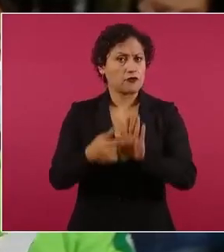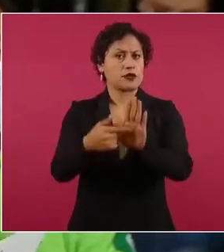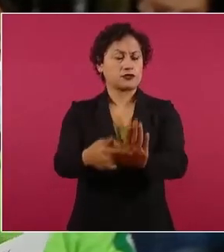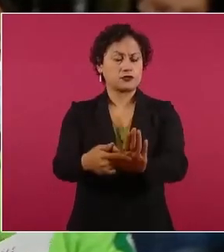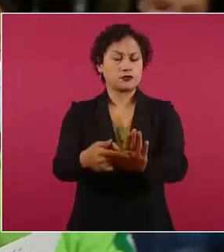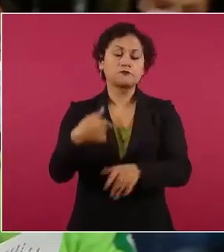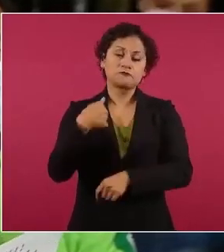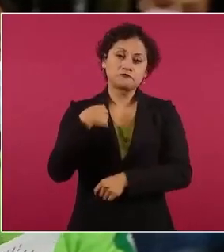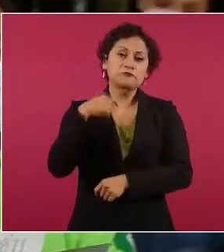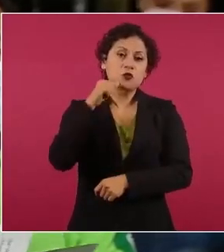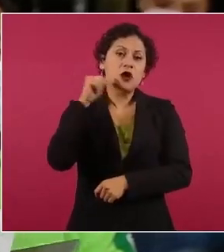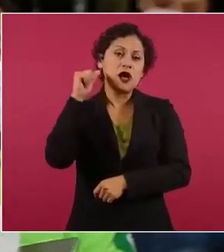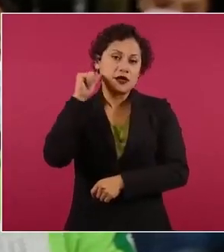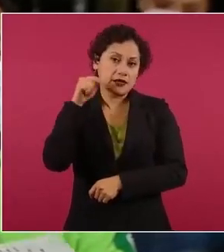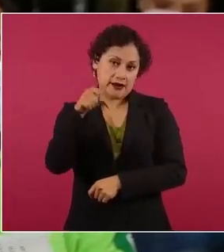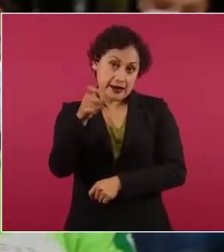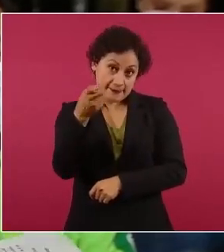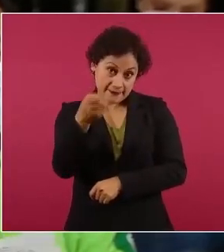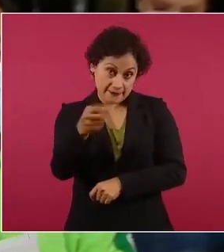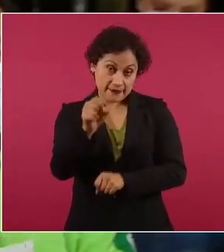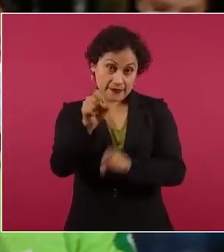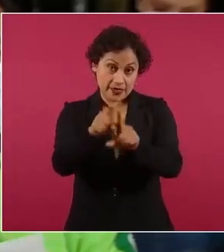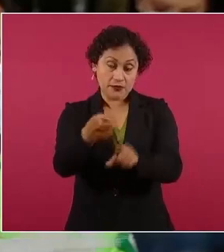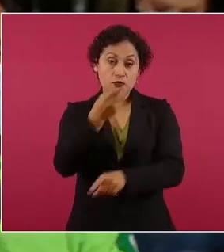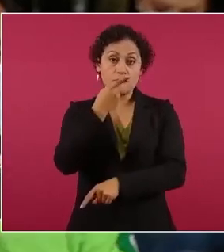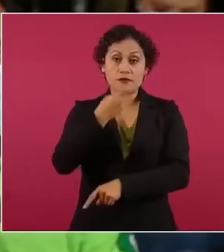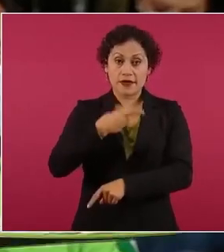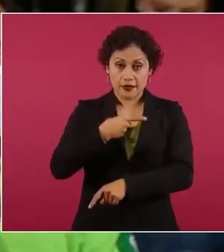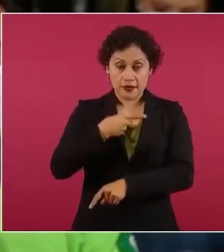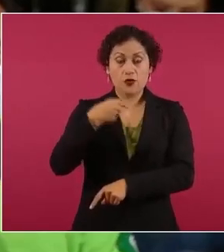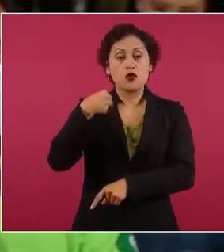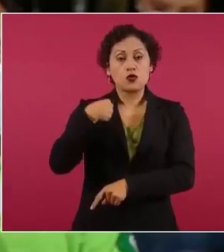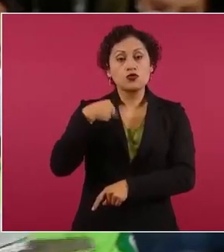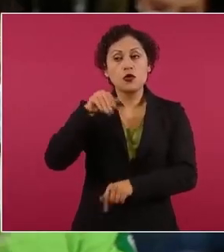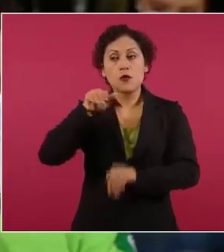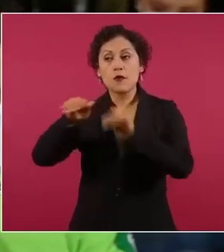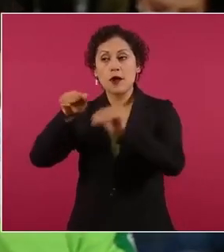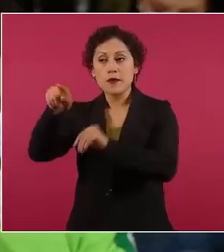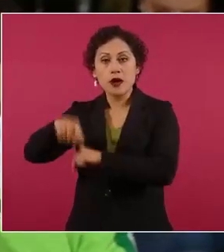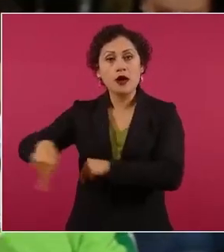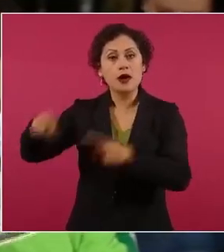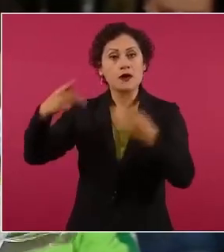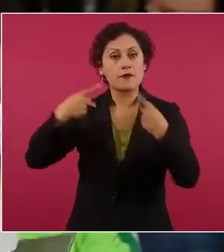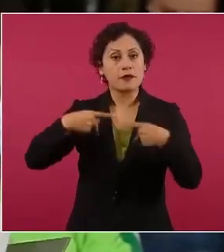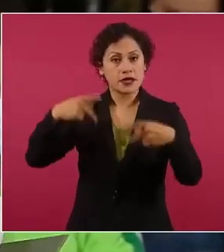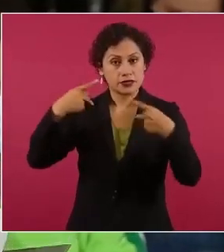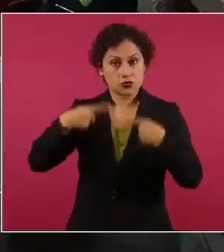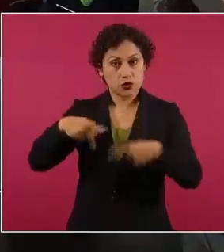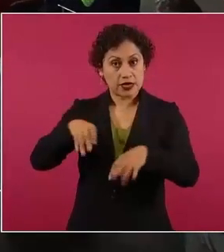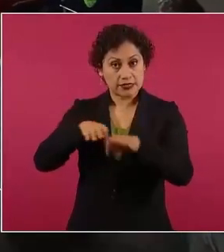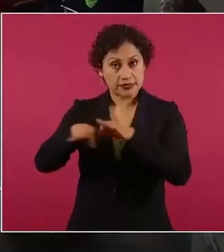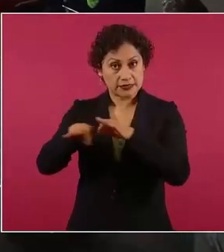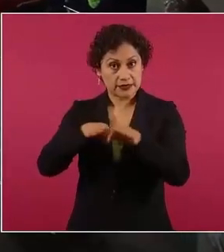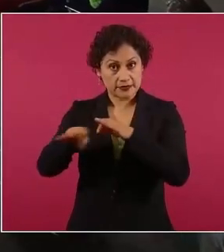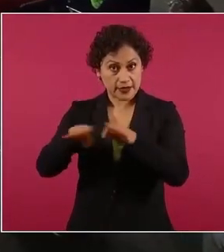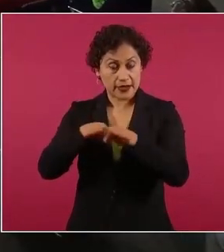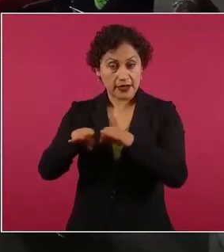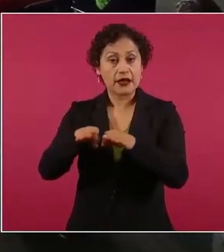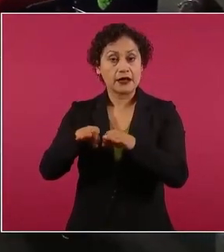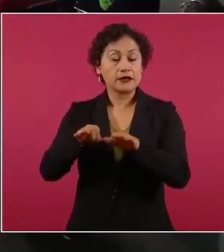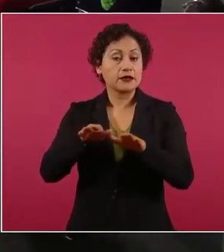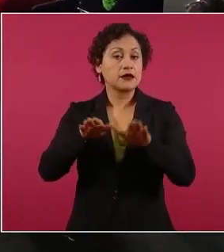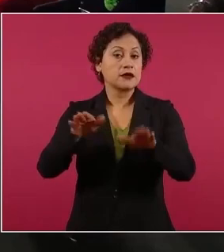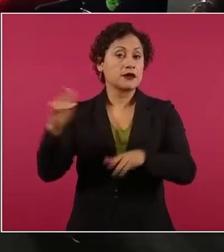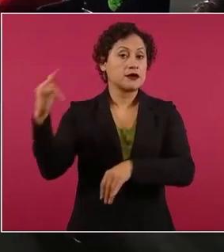declaró aquí en la mañanera me puse en contacto con jubilados con los trabajadores bueno que quedaron varados con esta situación